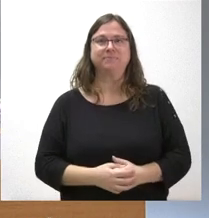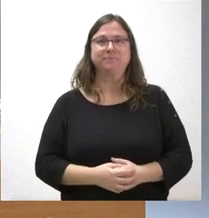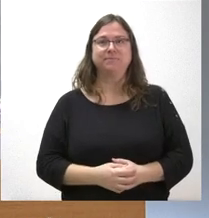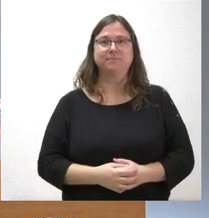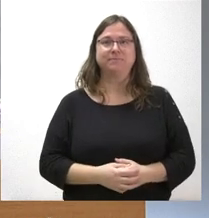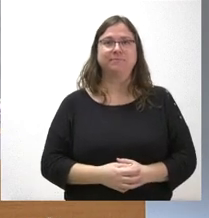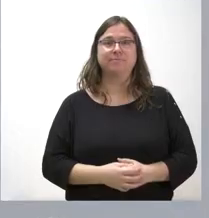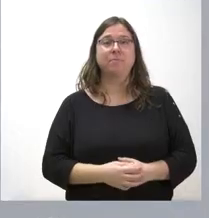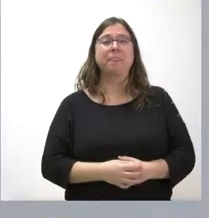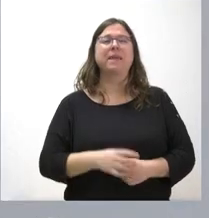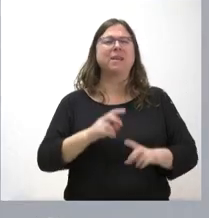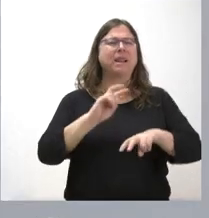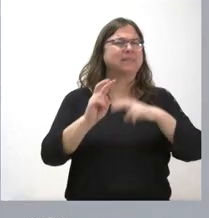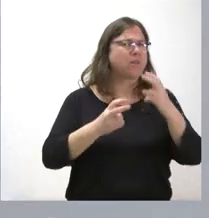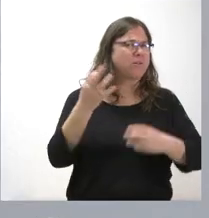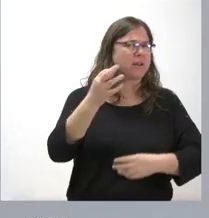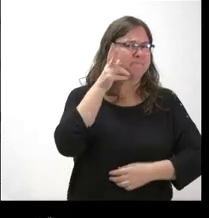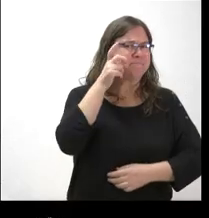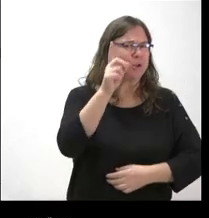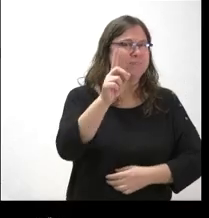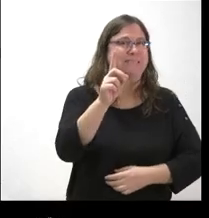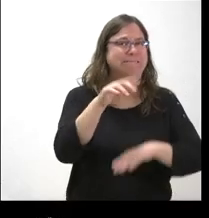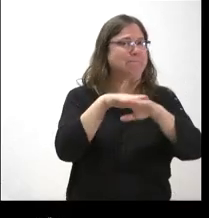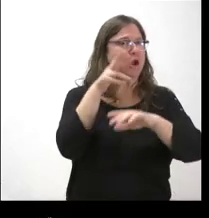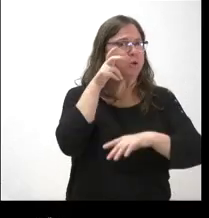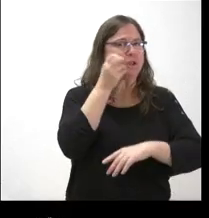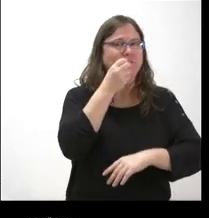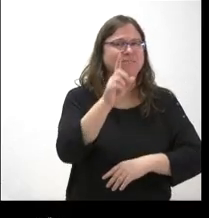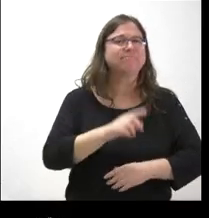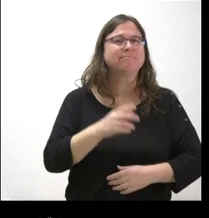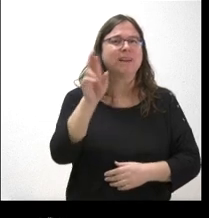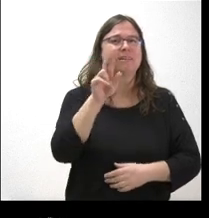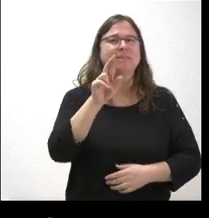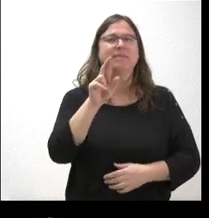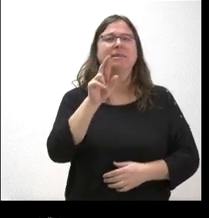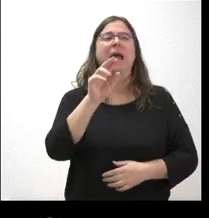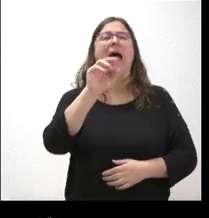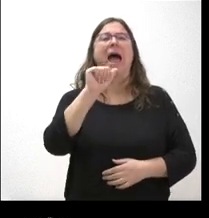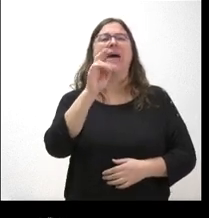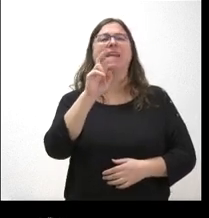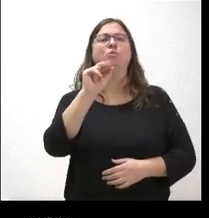Aparte de la restauración ¿Perdón? Es que no he oído esta parte final De Atauta